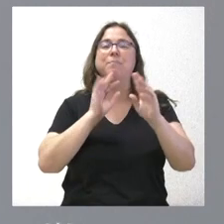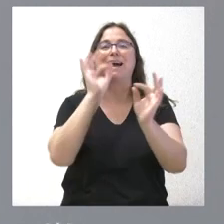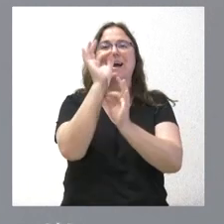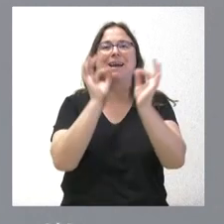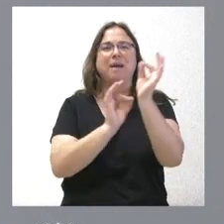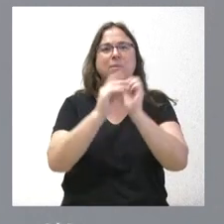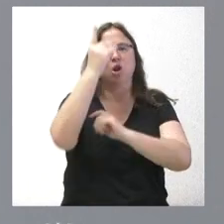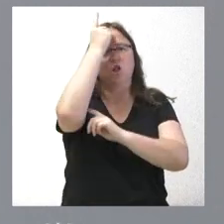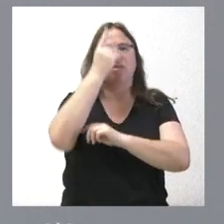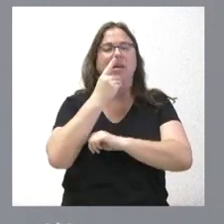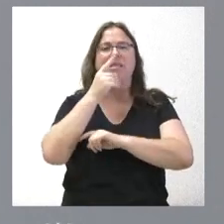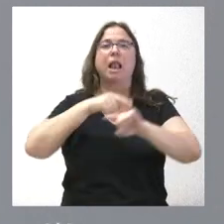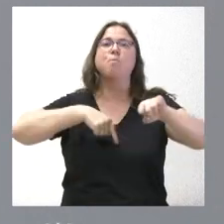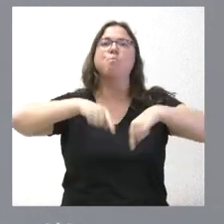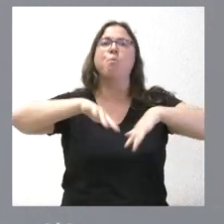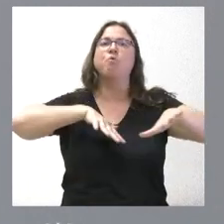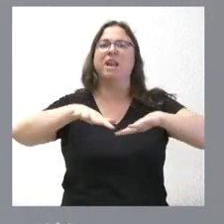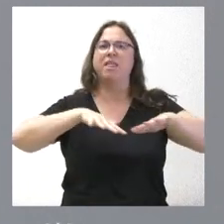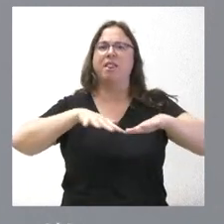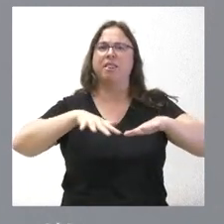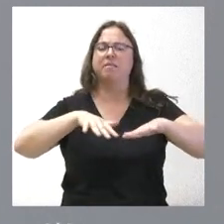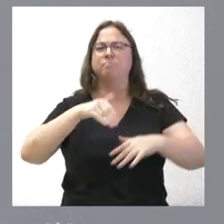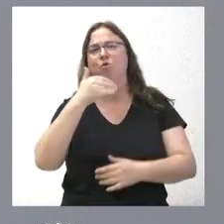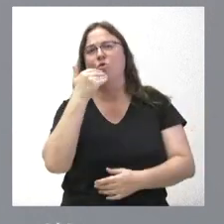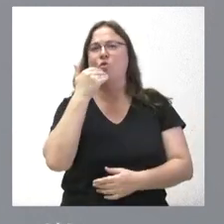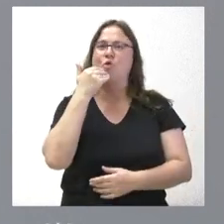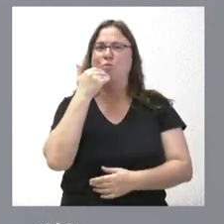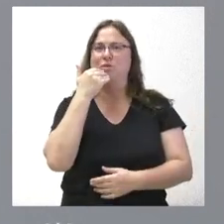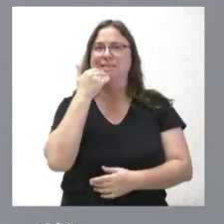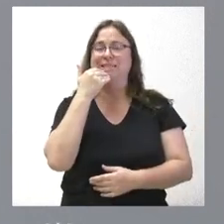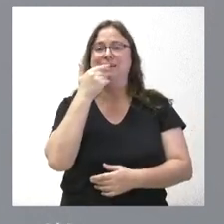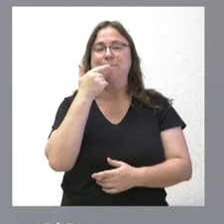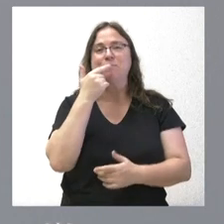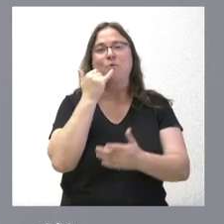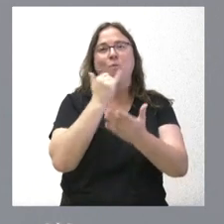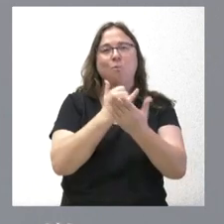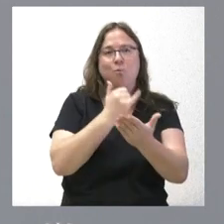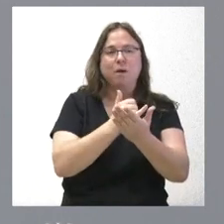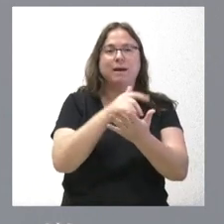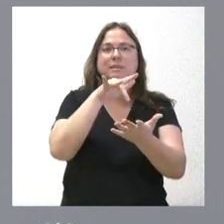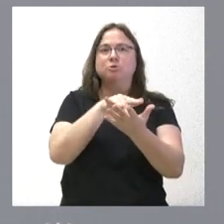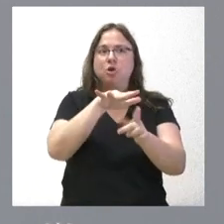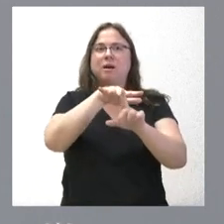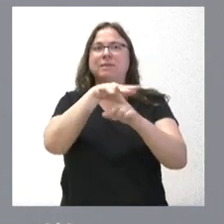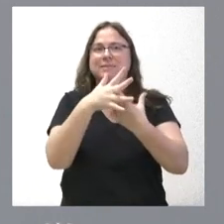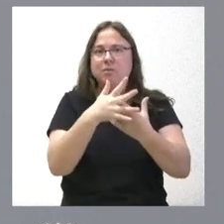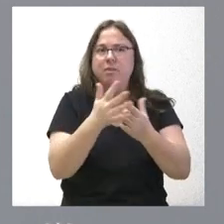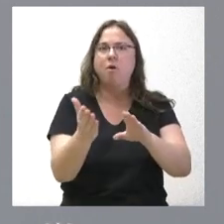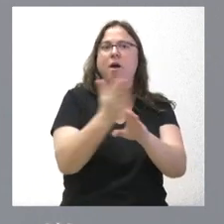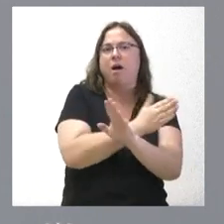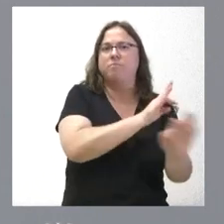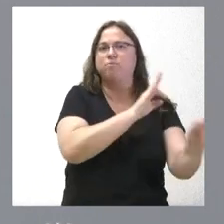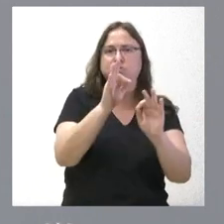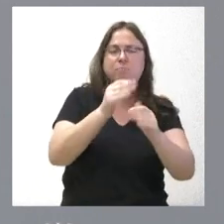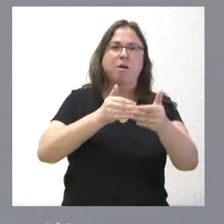de la movilidad, que simula los escenarios que ayuden a la toma de decisiones a nivel operativo y a planificar el